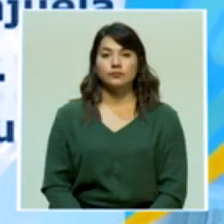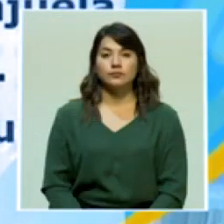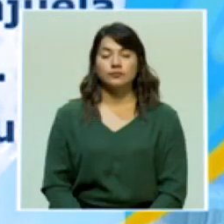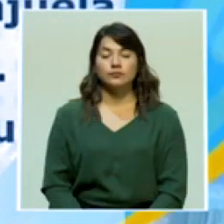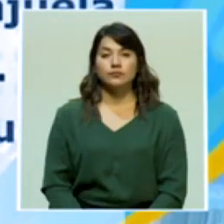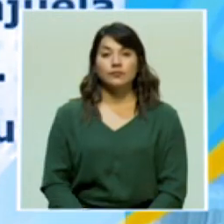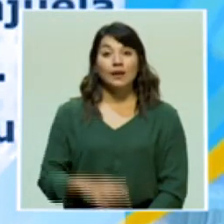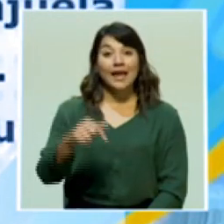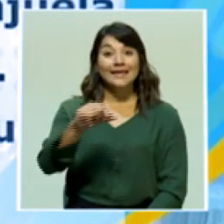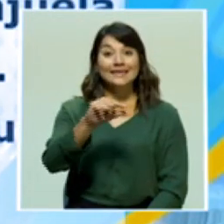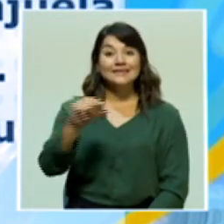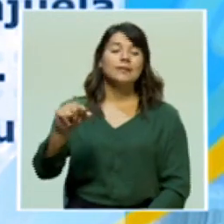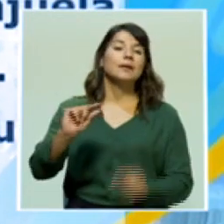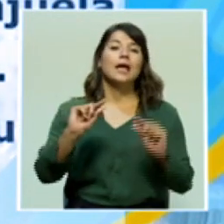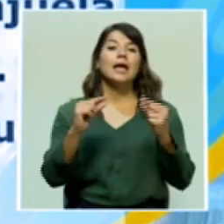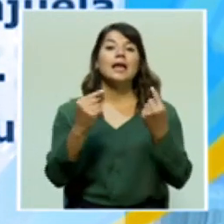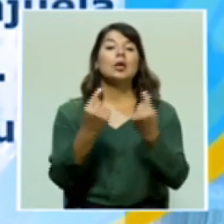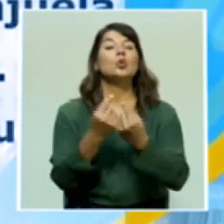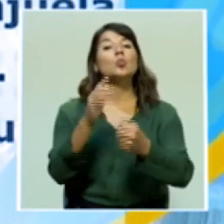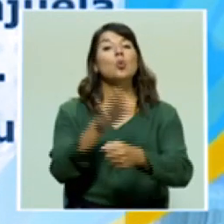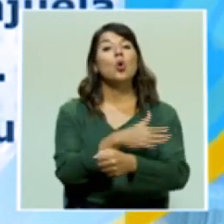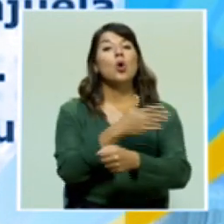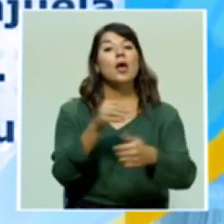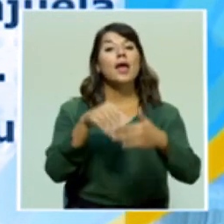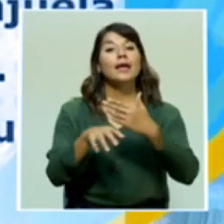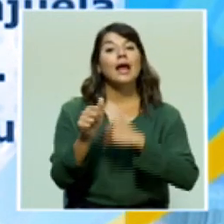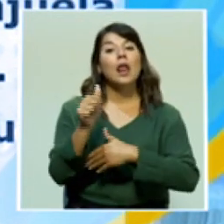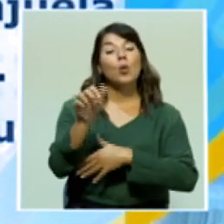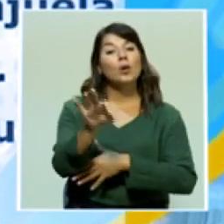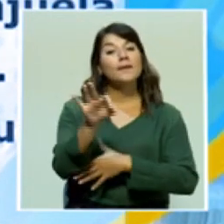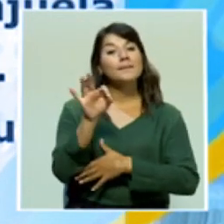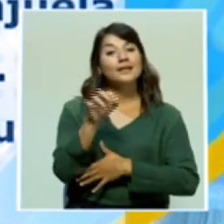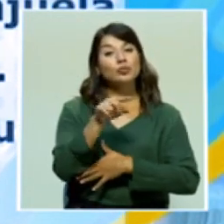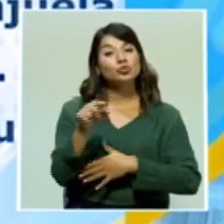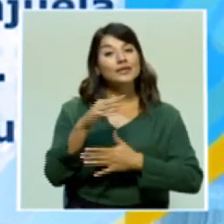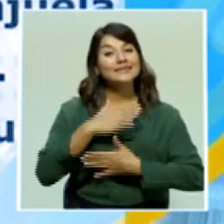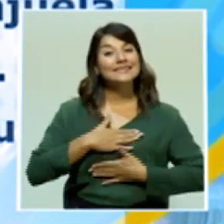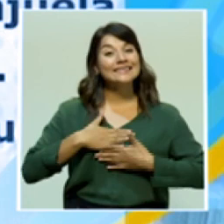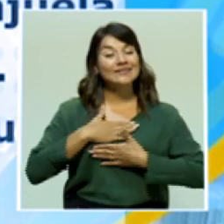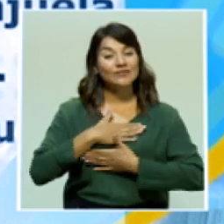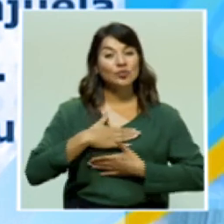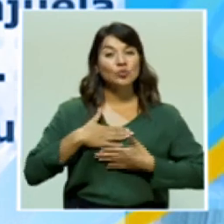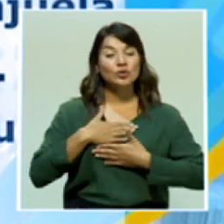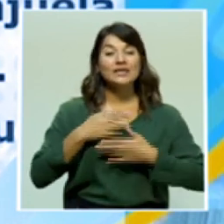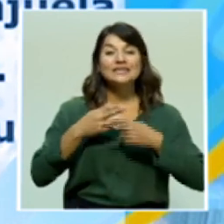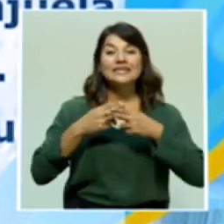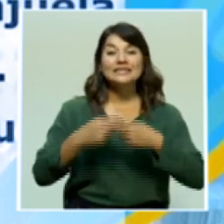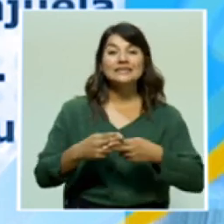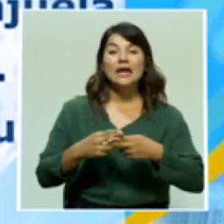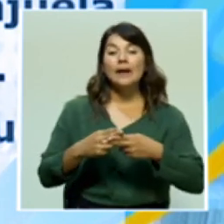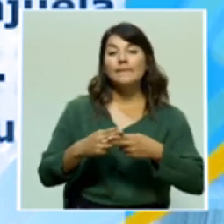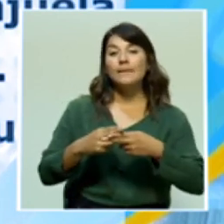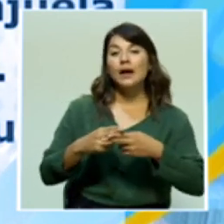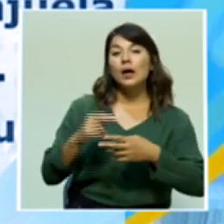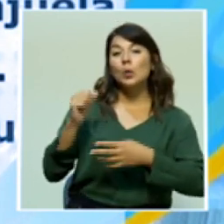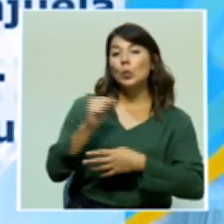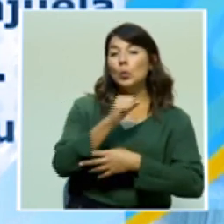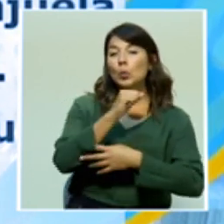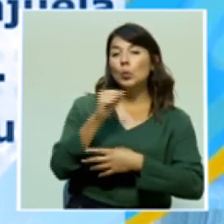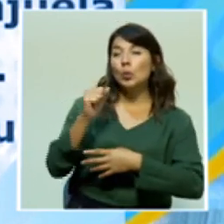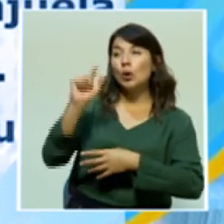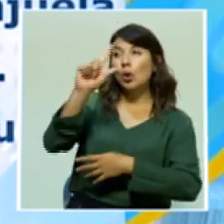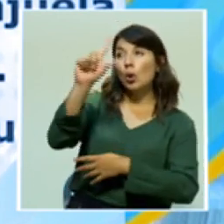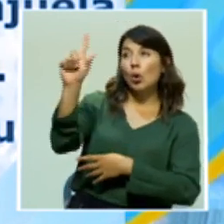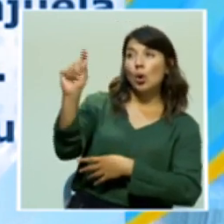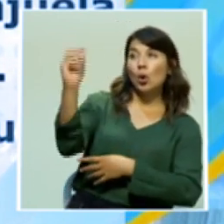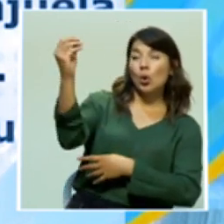Esta semana la Banda de Conciertos de Alajuela lo invita a disfrutar de su presentación Serenata a la Luz de la Luna de Glenn